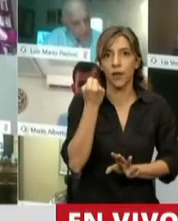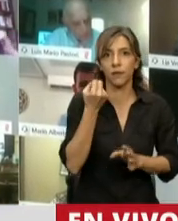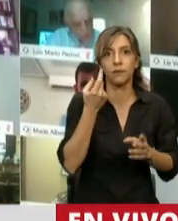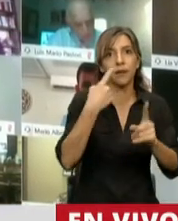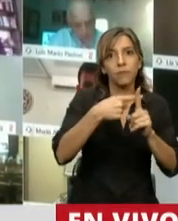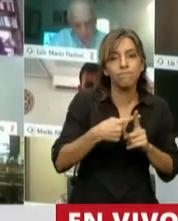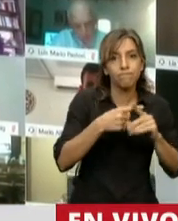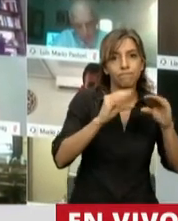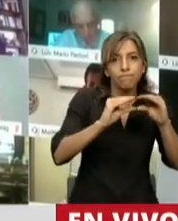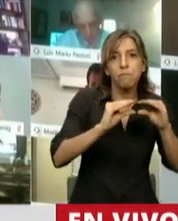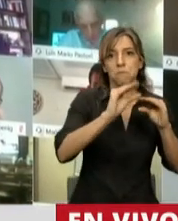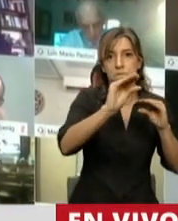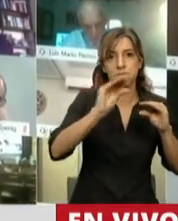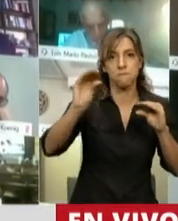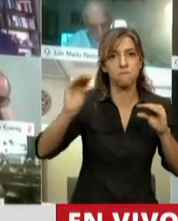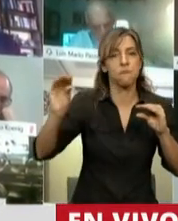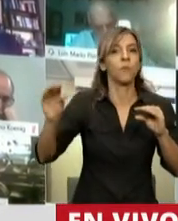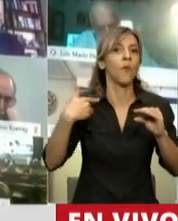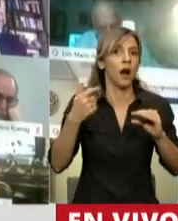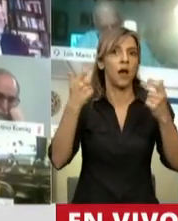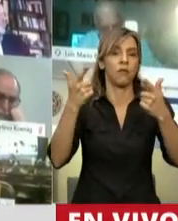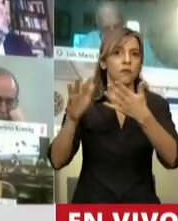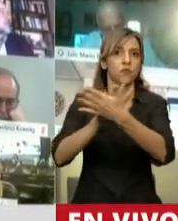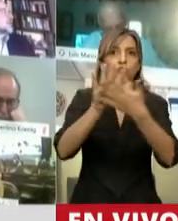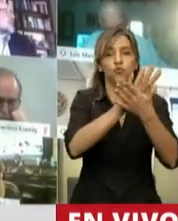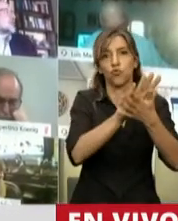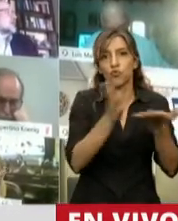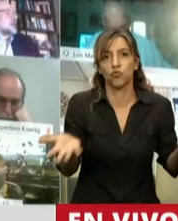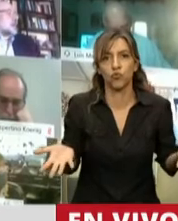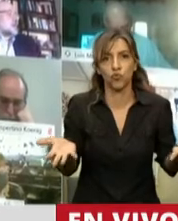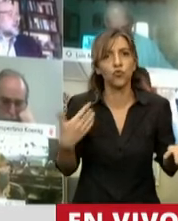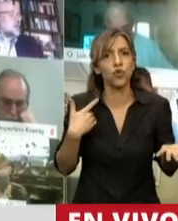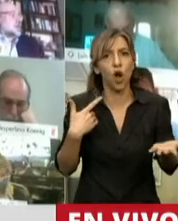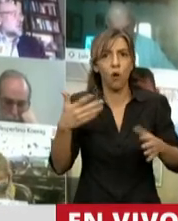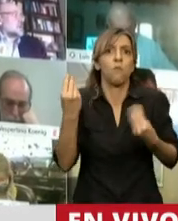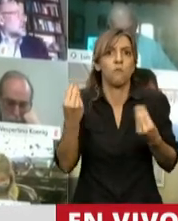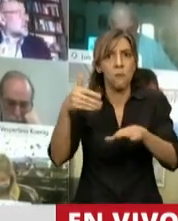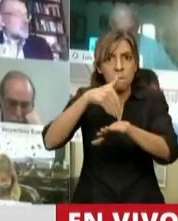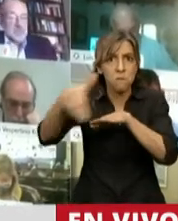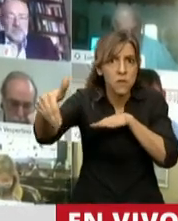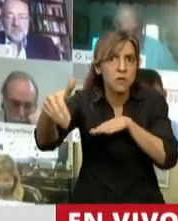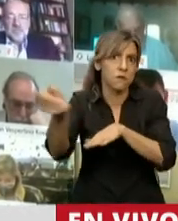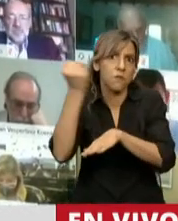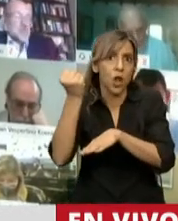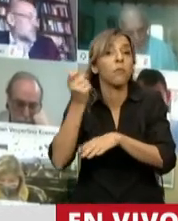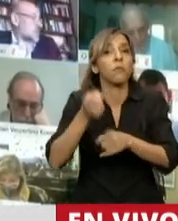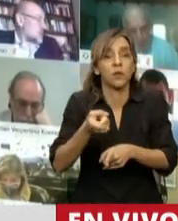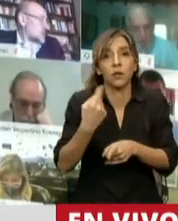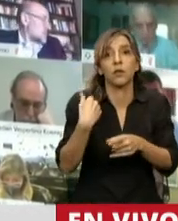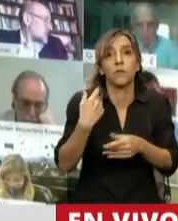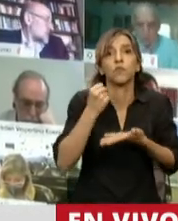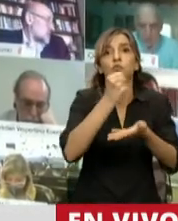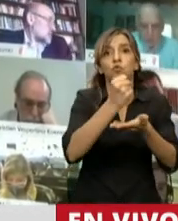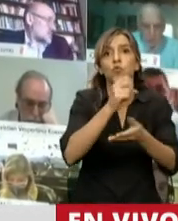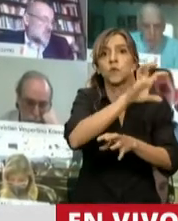para asistir el grave problema del transporte público. No sólo el de la larga distancia, sino el subsidio que necesitan las